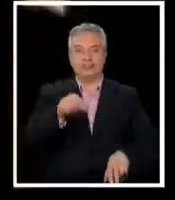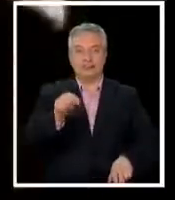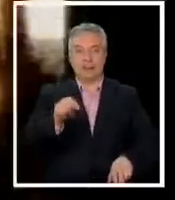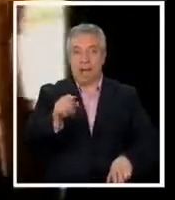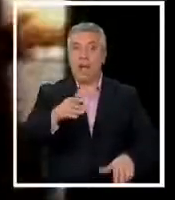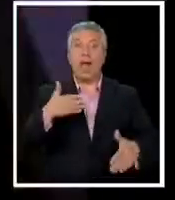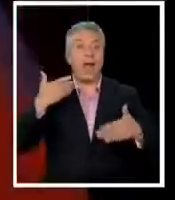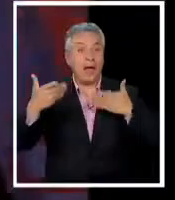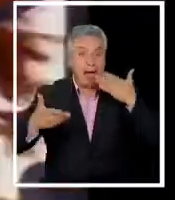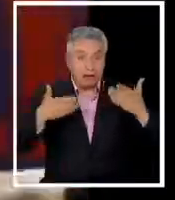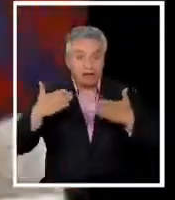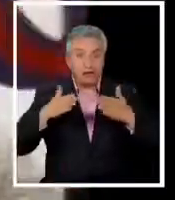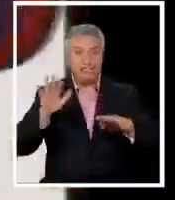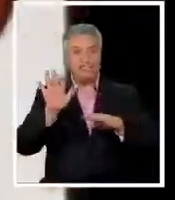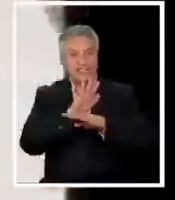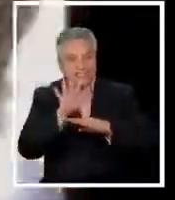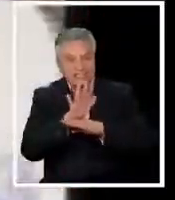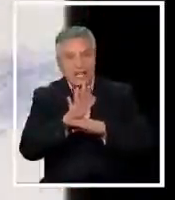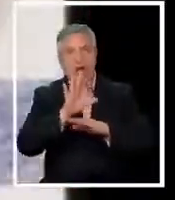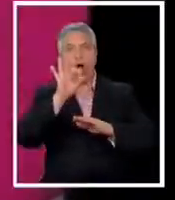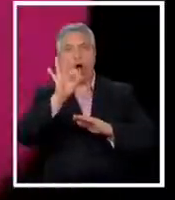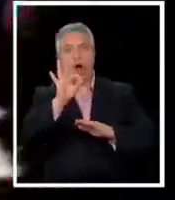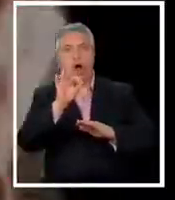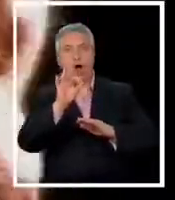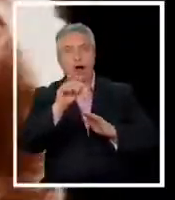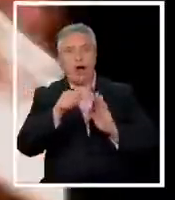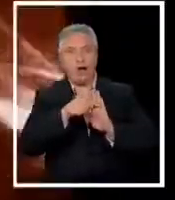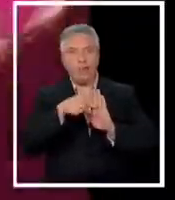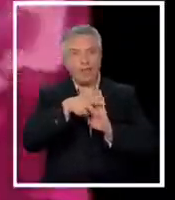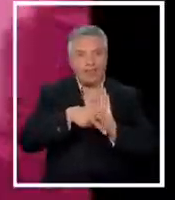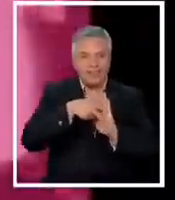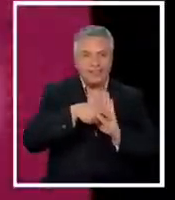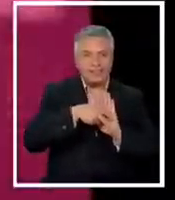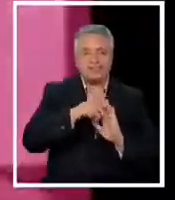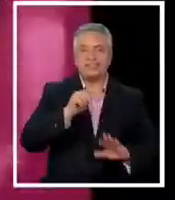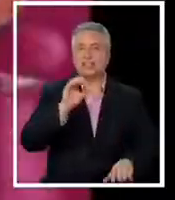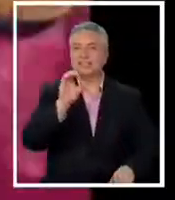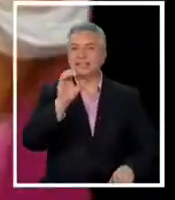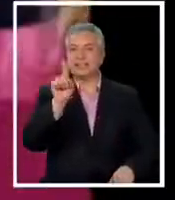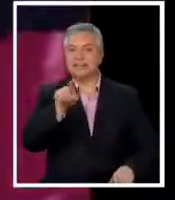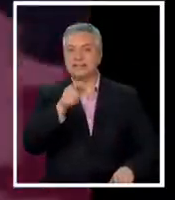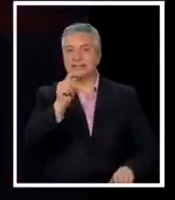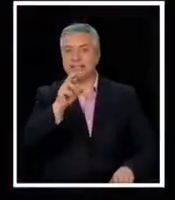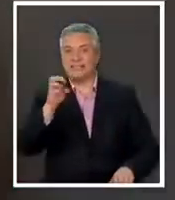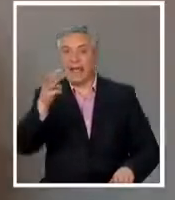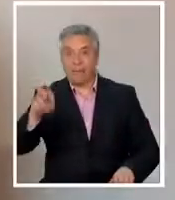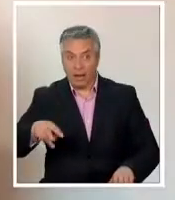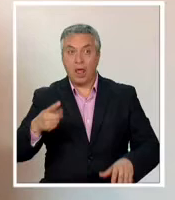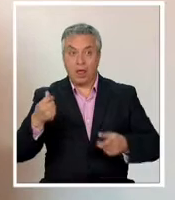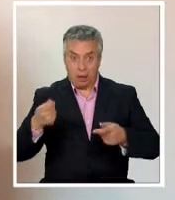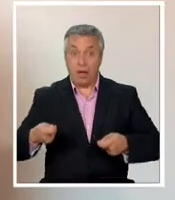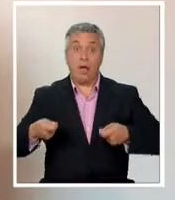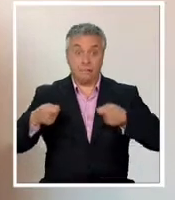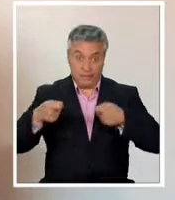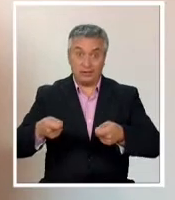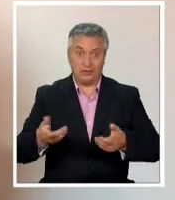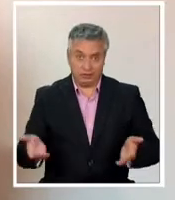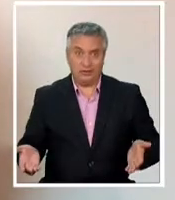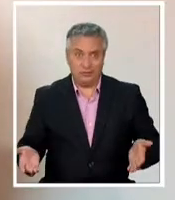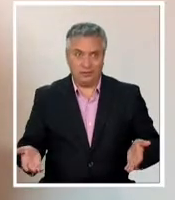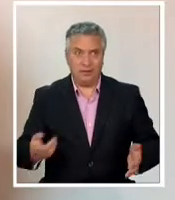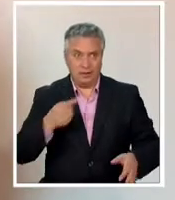de las canciones en cine o streaming aunque parezca música antigua implica una gran inversión Porque tú nunca sabes